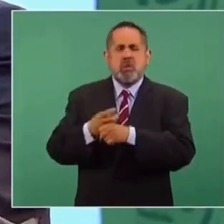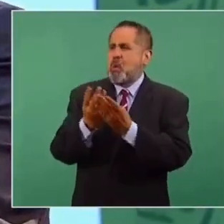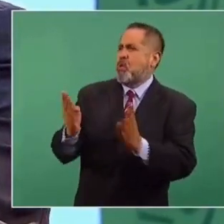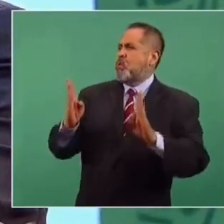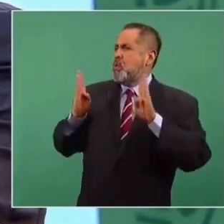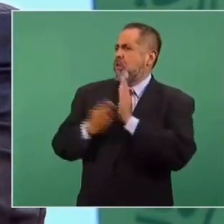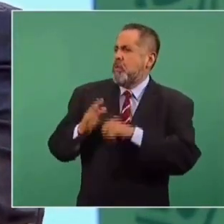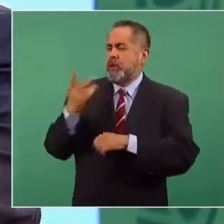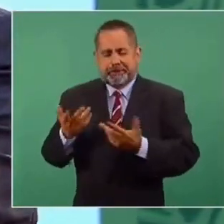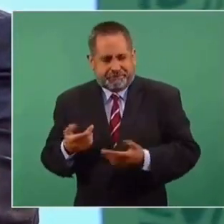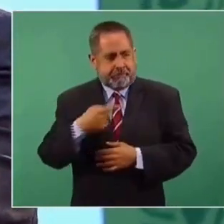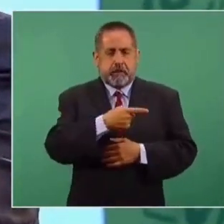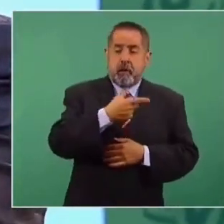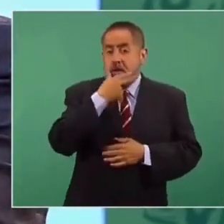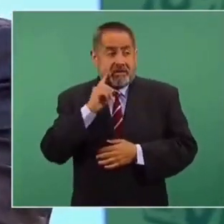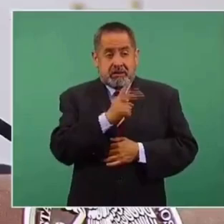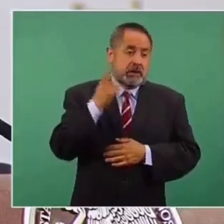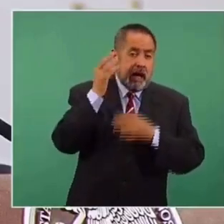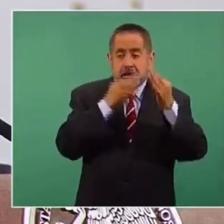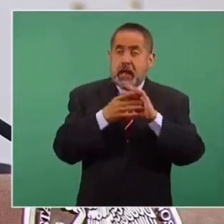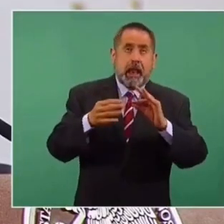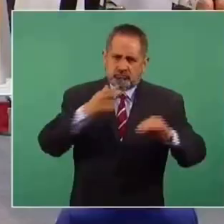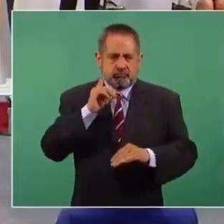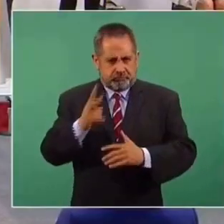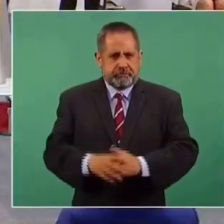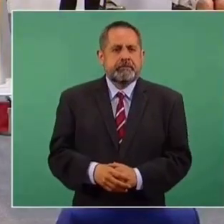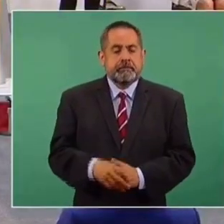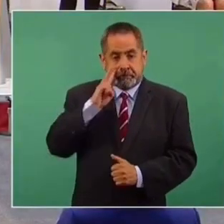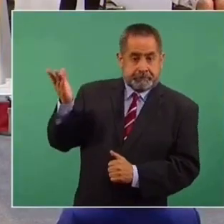los conductores de radio, hombres y mujeres, en la televisión.